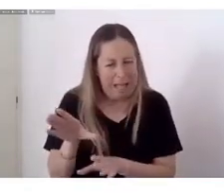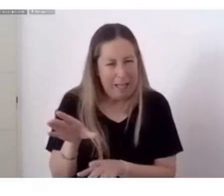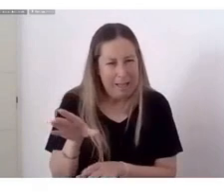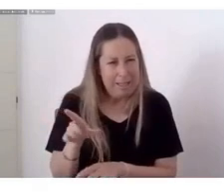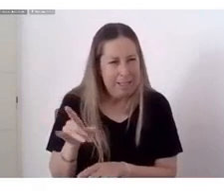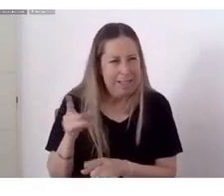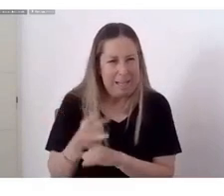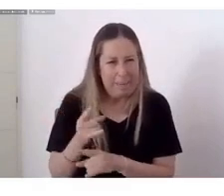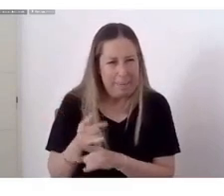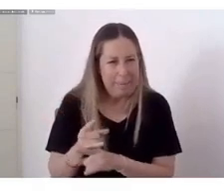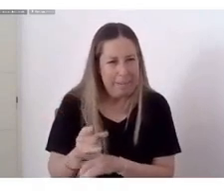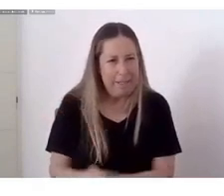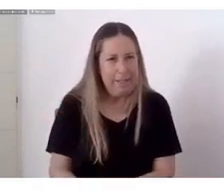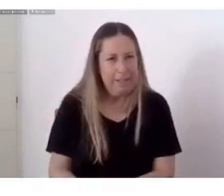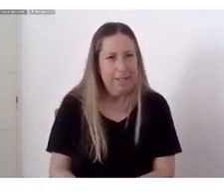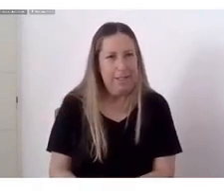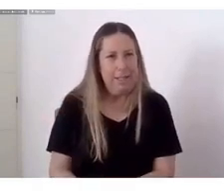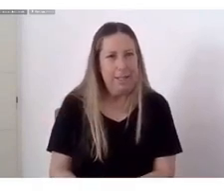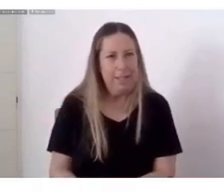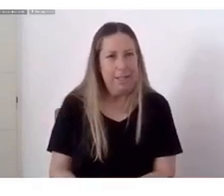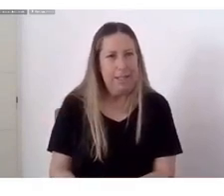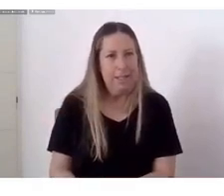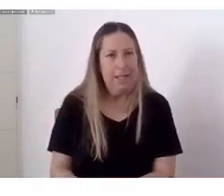Dedicado a la Argentina De bien